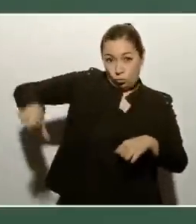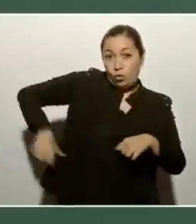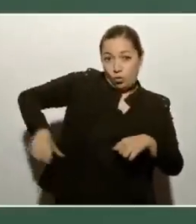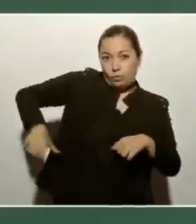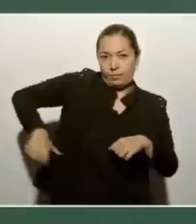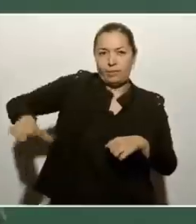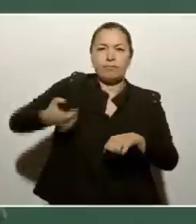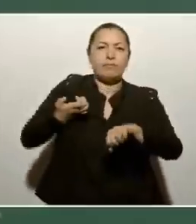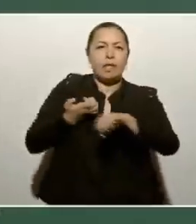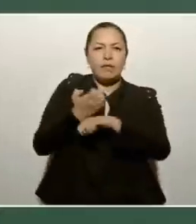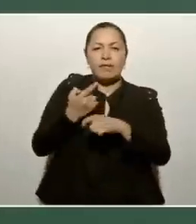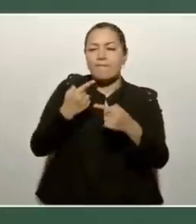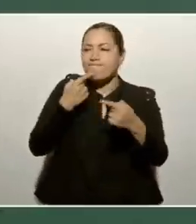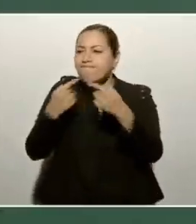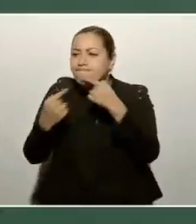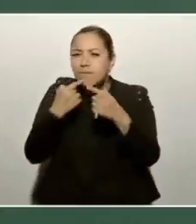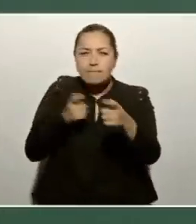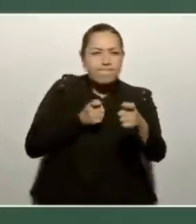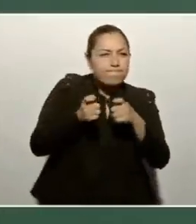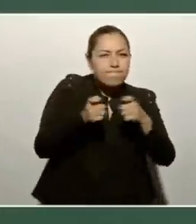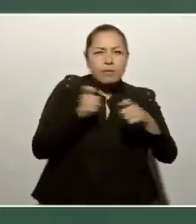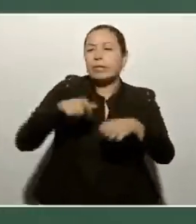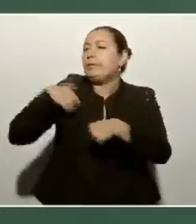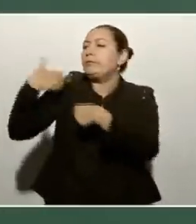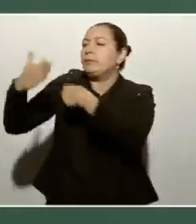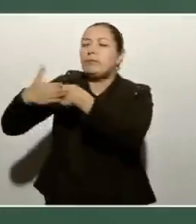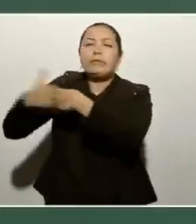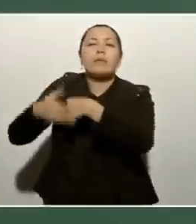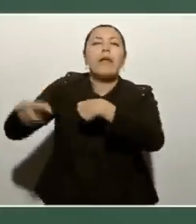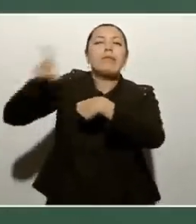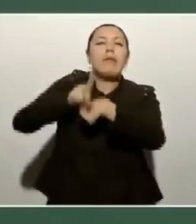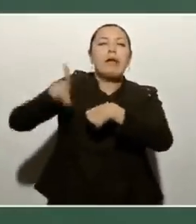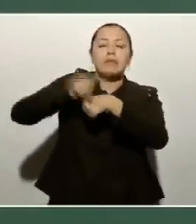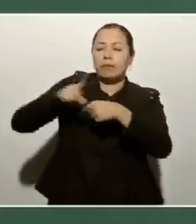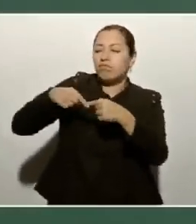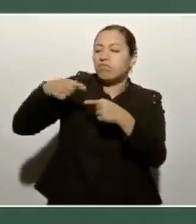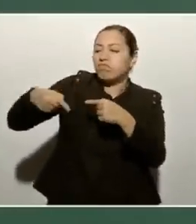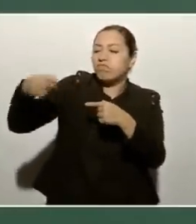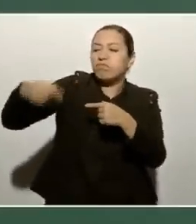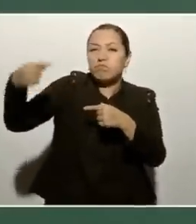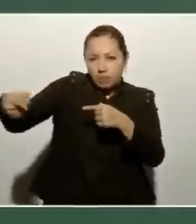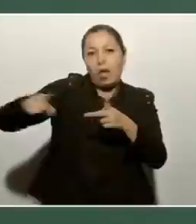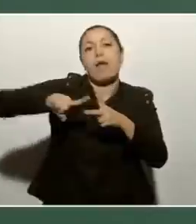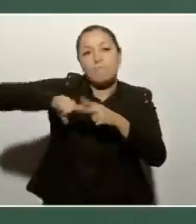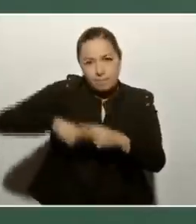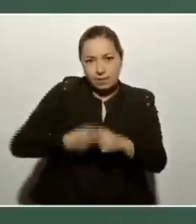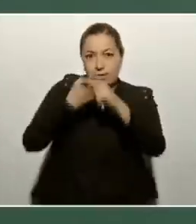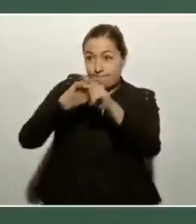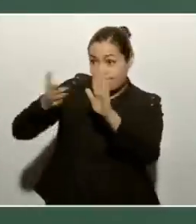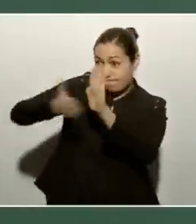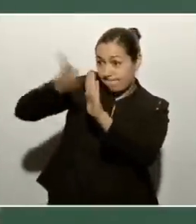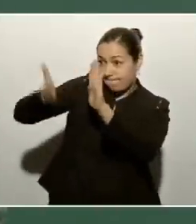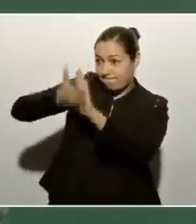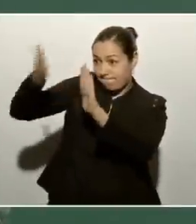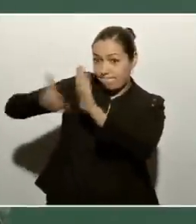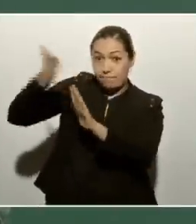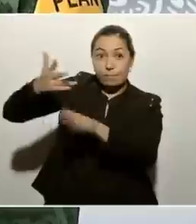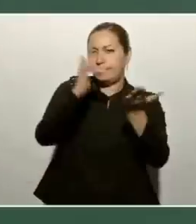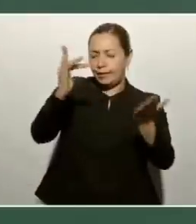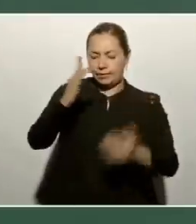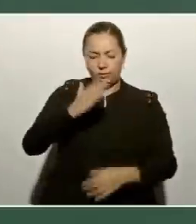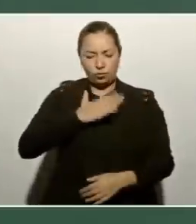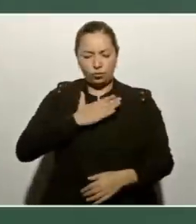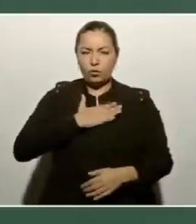empezaremos en próximos días la construcción de este octavo cuartel aquí en el Estado.